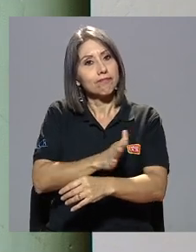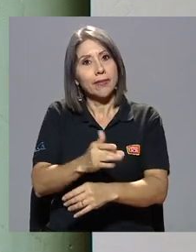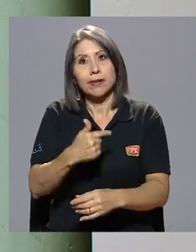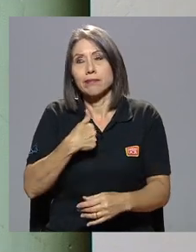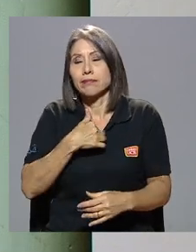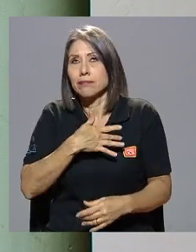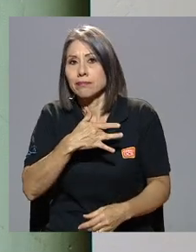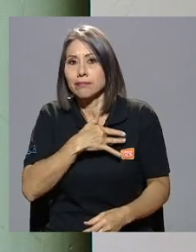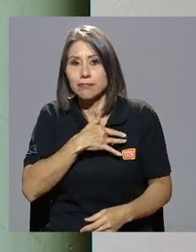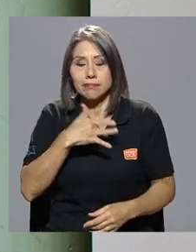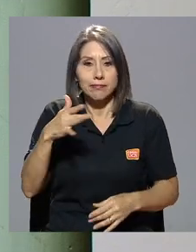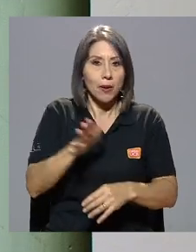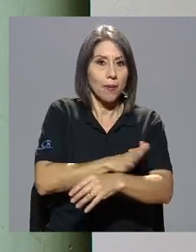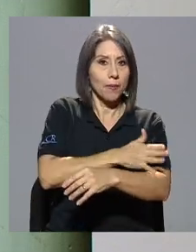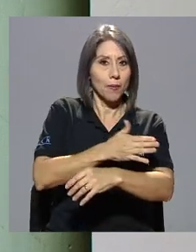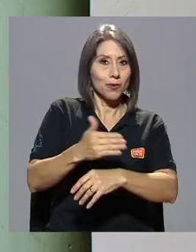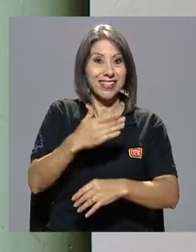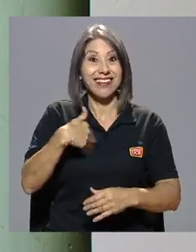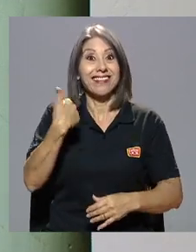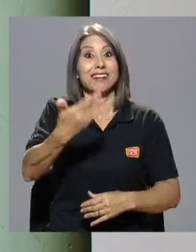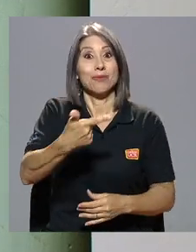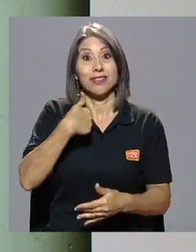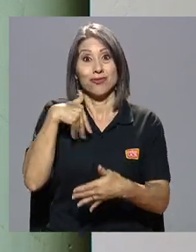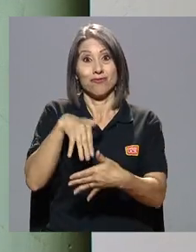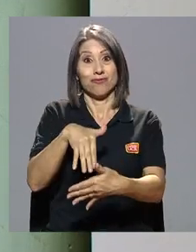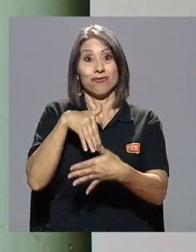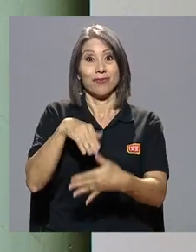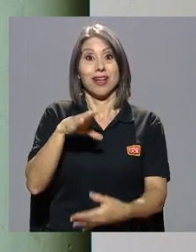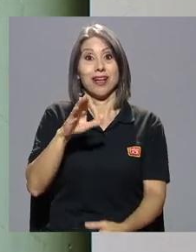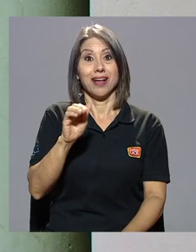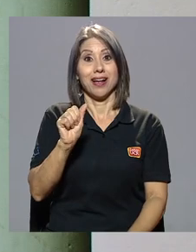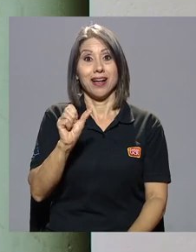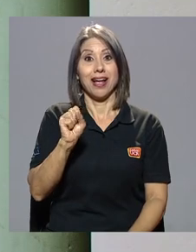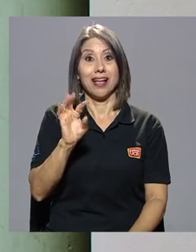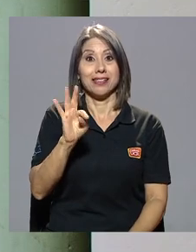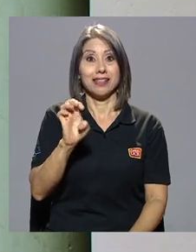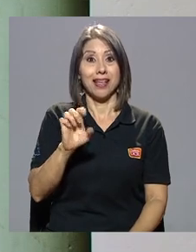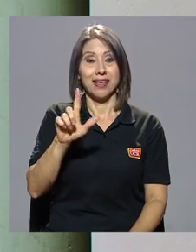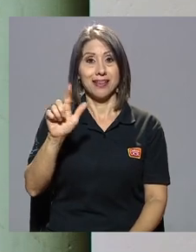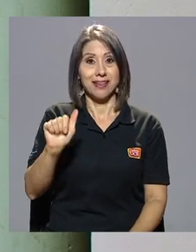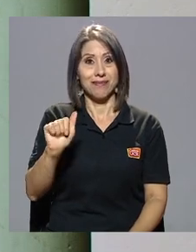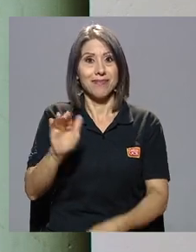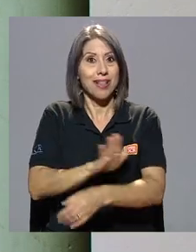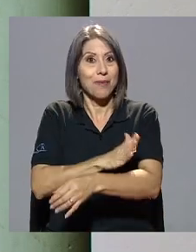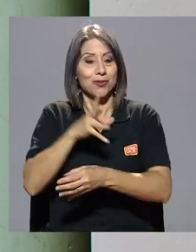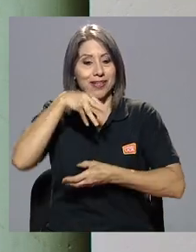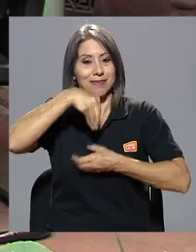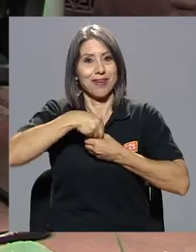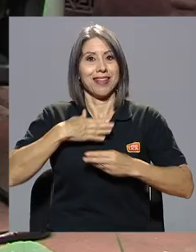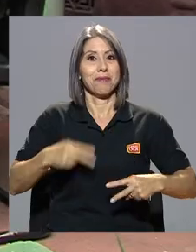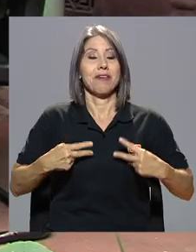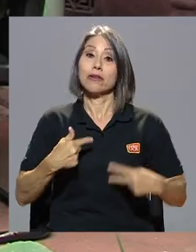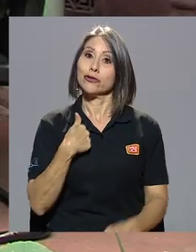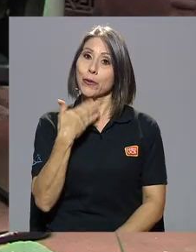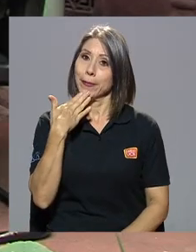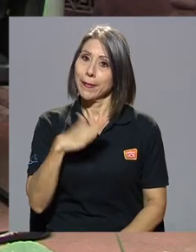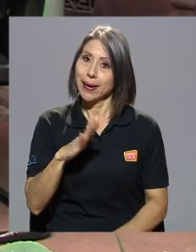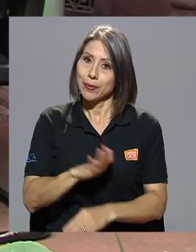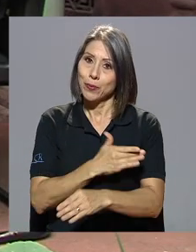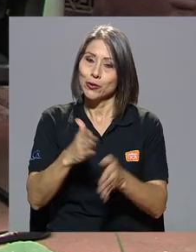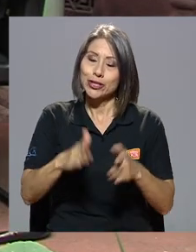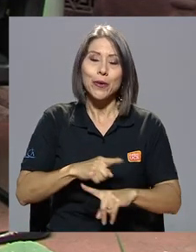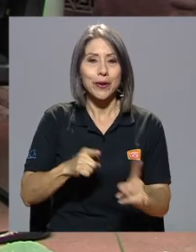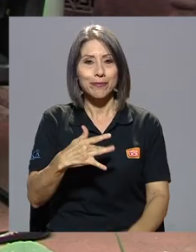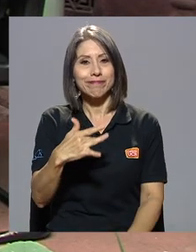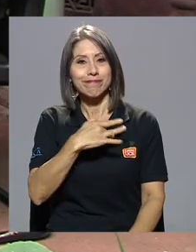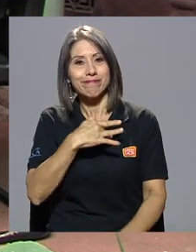que yo soy loco por la música. Y después fui al Castella y la música es parte de mi vida. Mal músico, pero